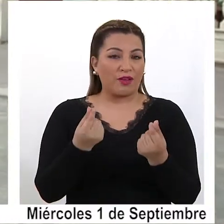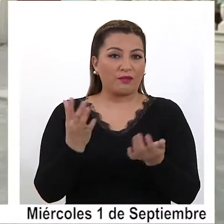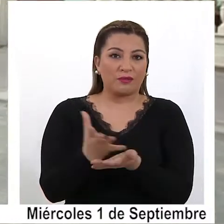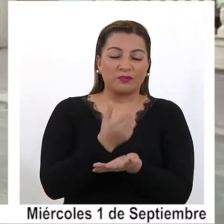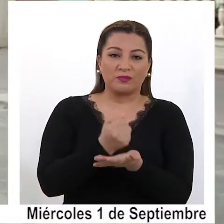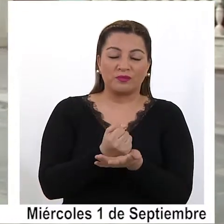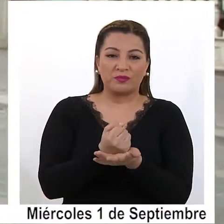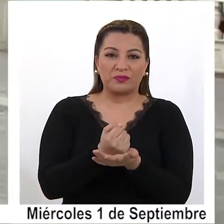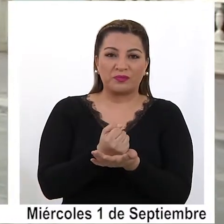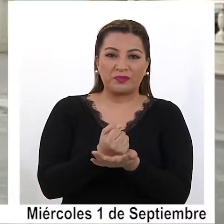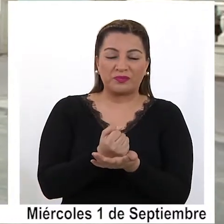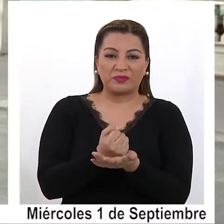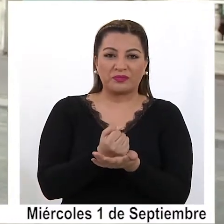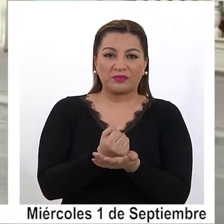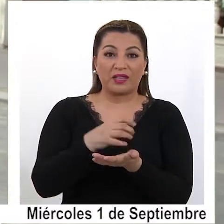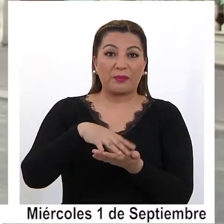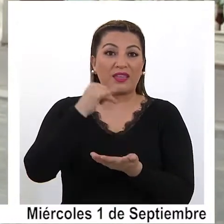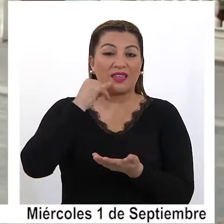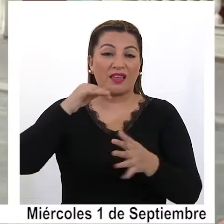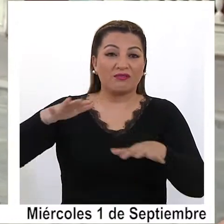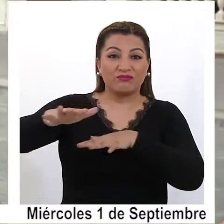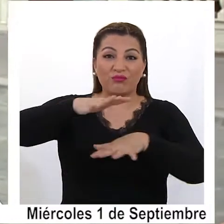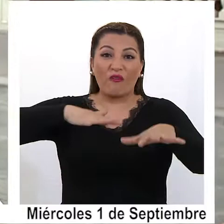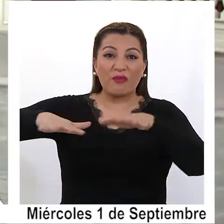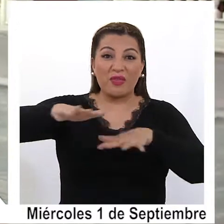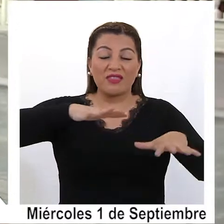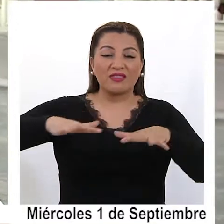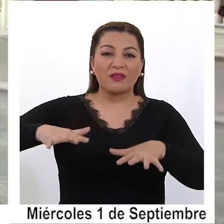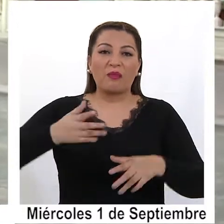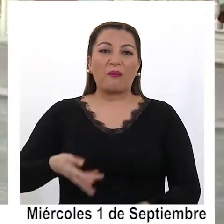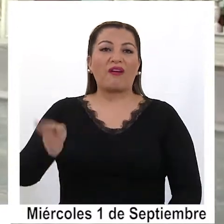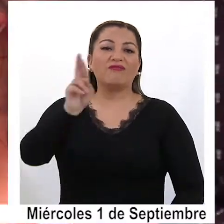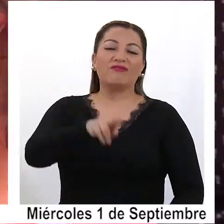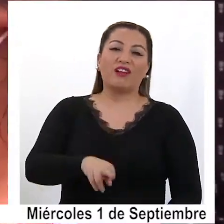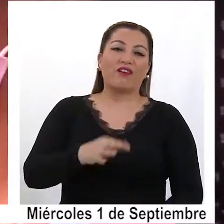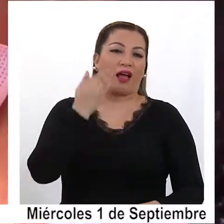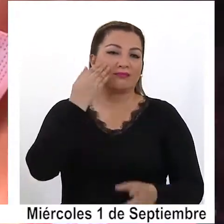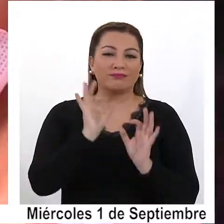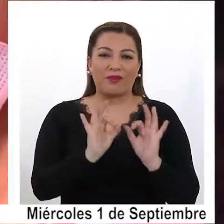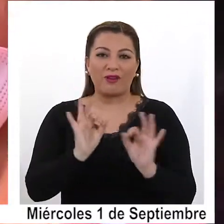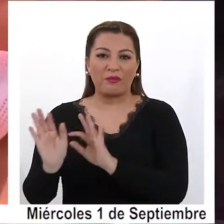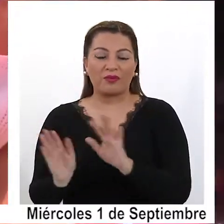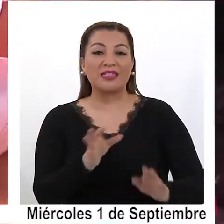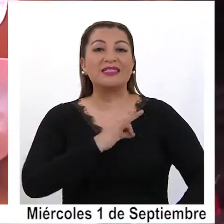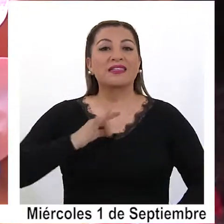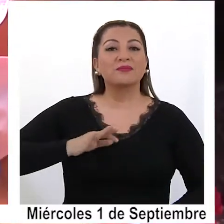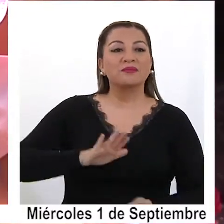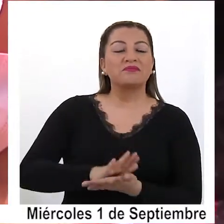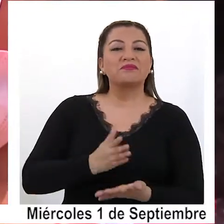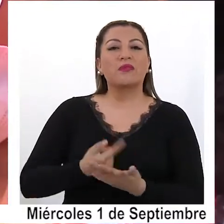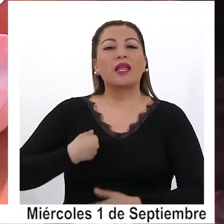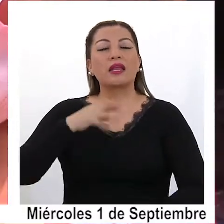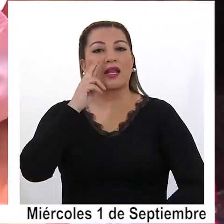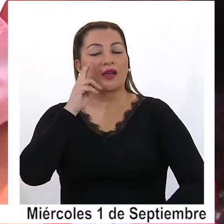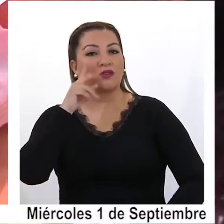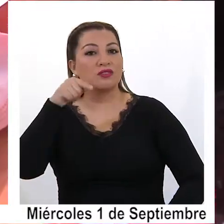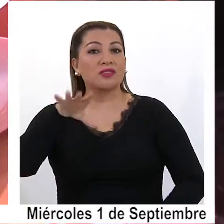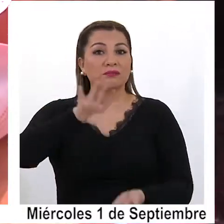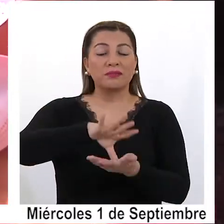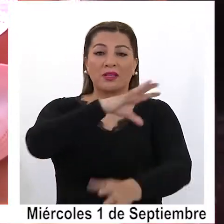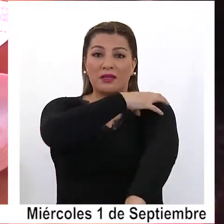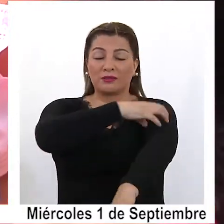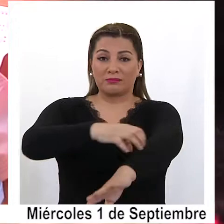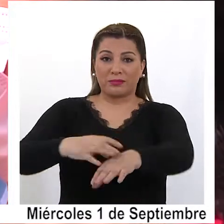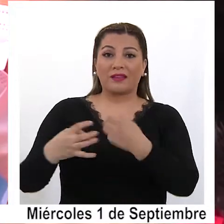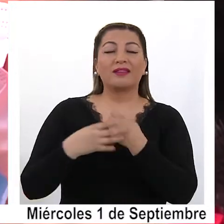que se mueva un poco más la ciudad y para volver un poco más a la normalidad. El Ceremi de Salud reconoció que en el país y la